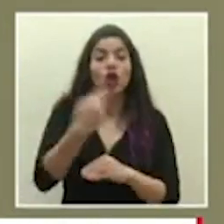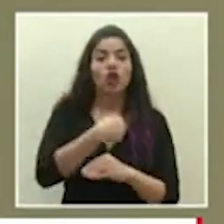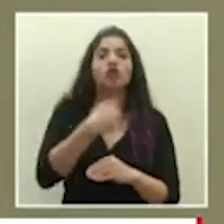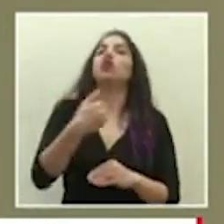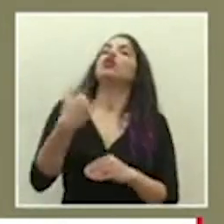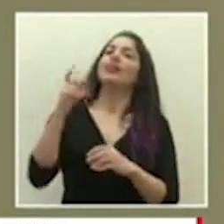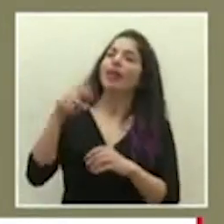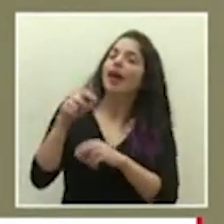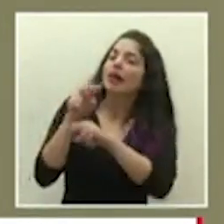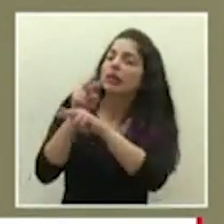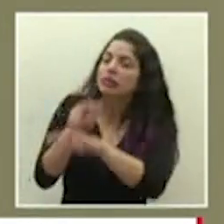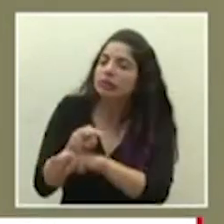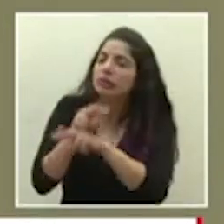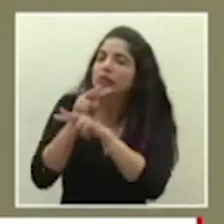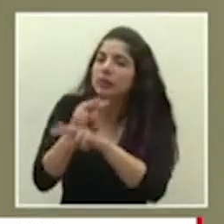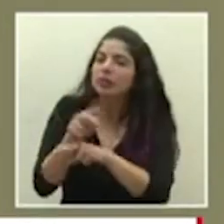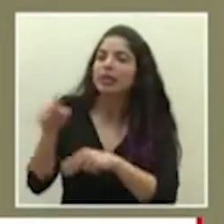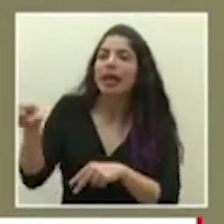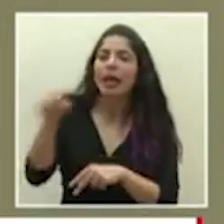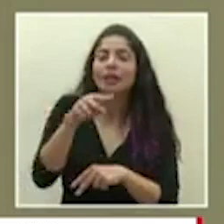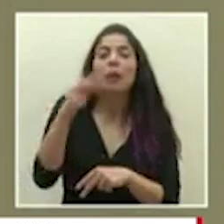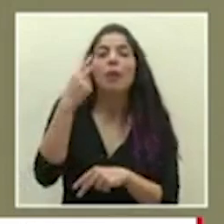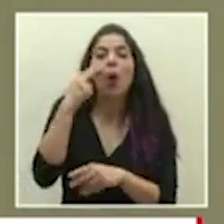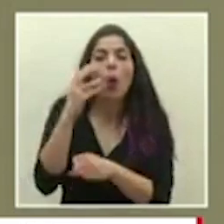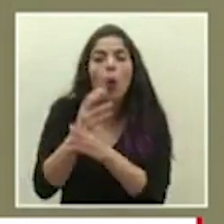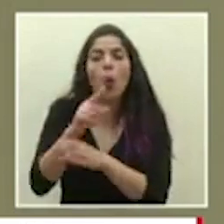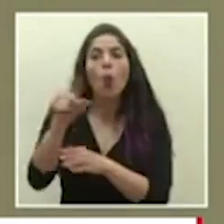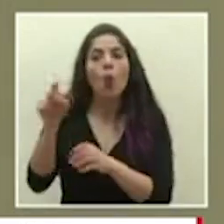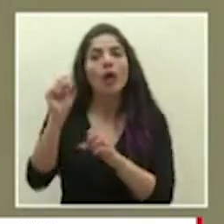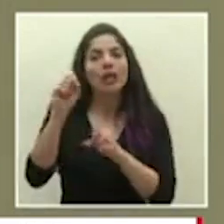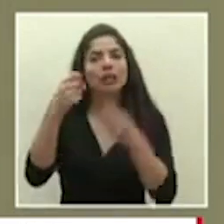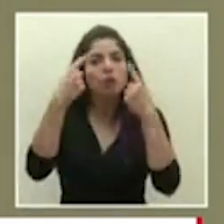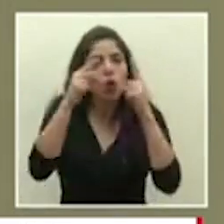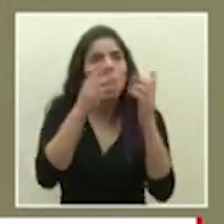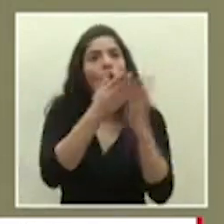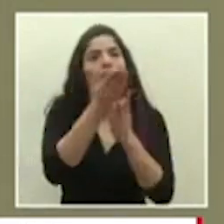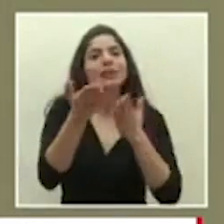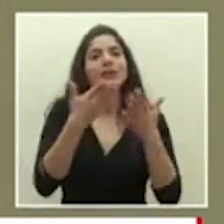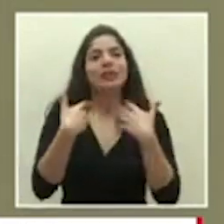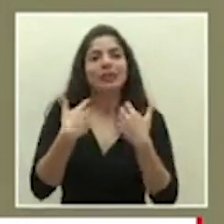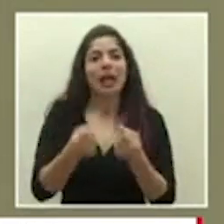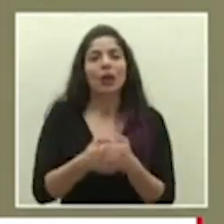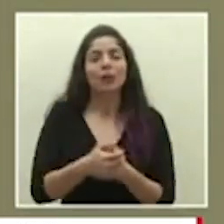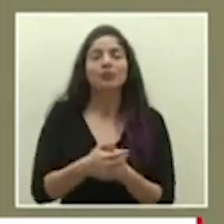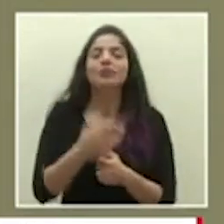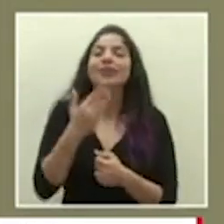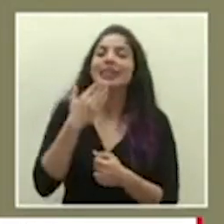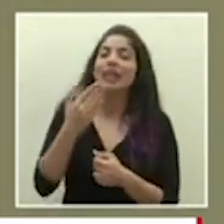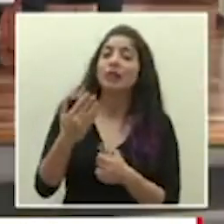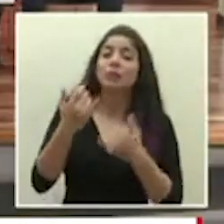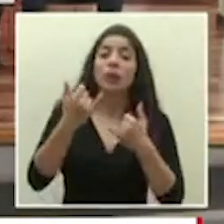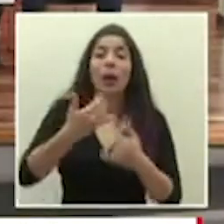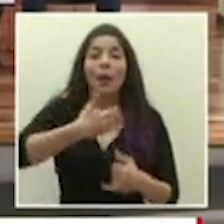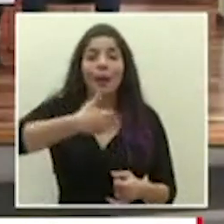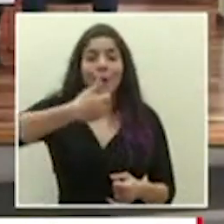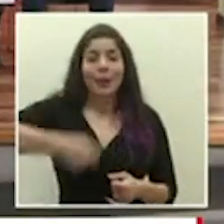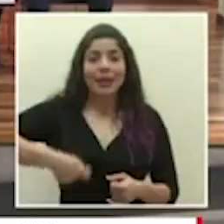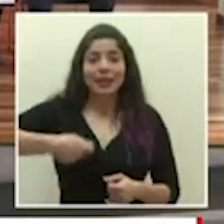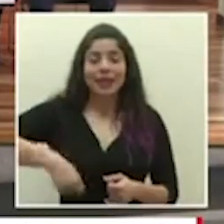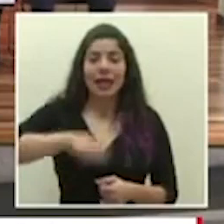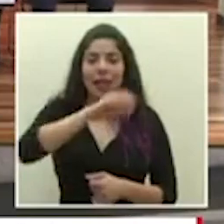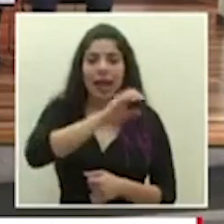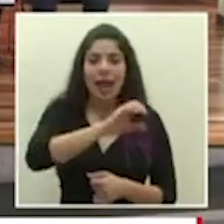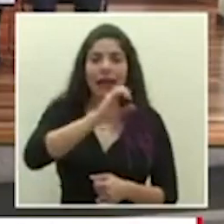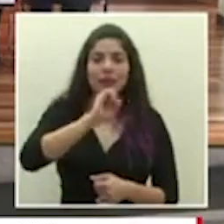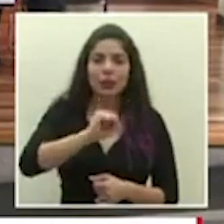que velar porque precisamente ellos accedan a los servicios de salud continuamos con el presidente ejecutivo de la caja